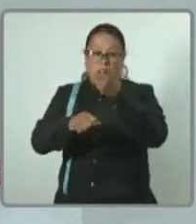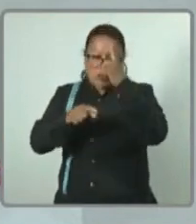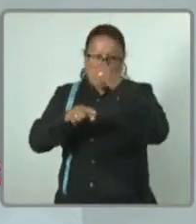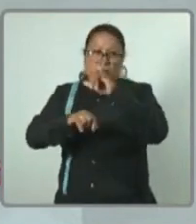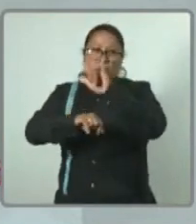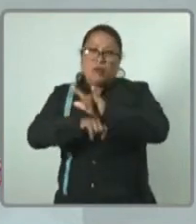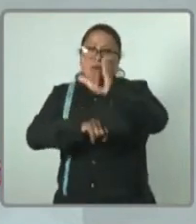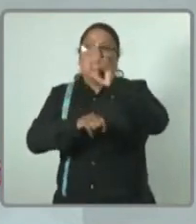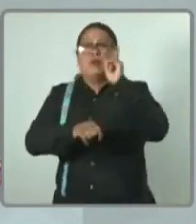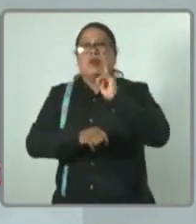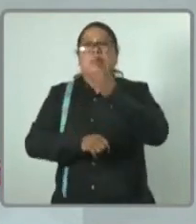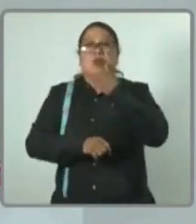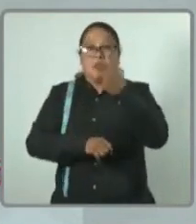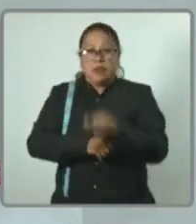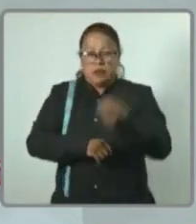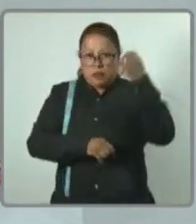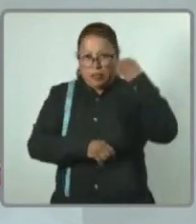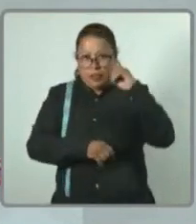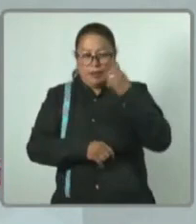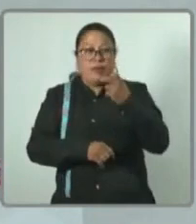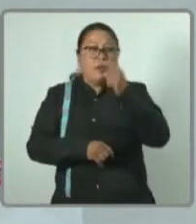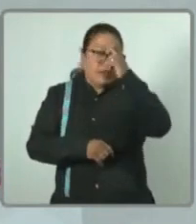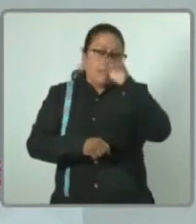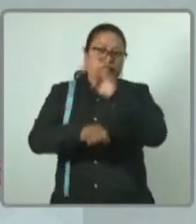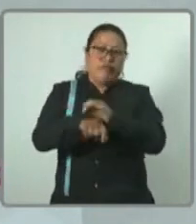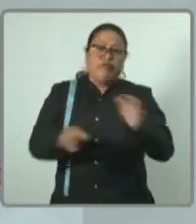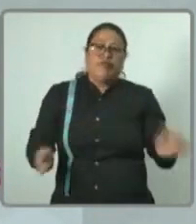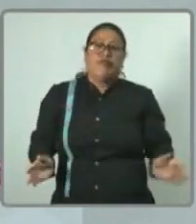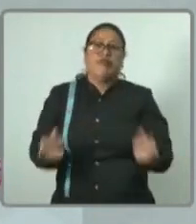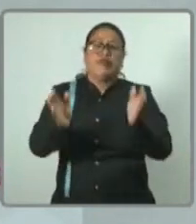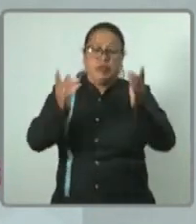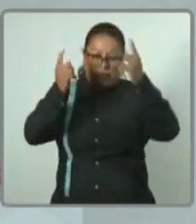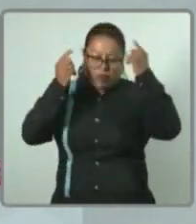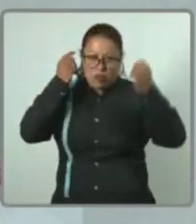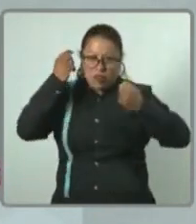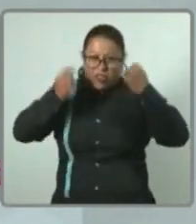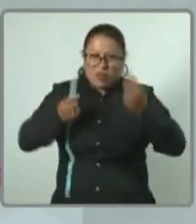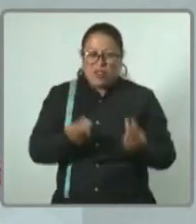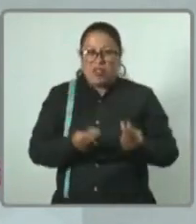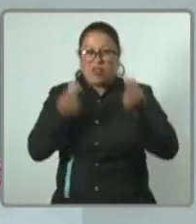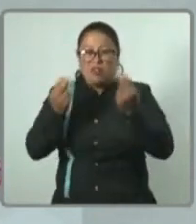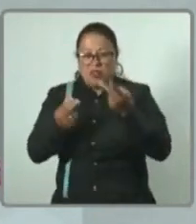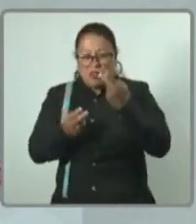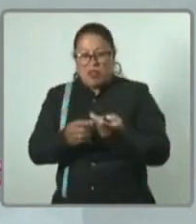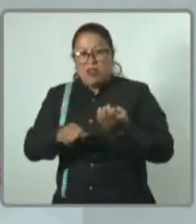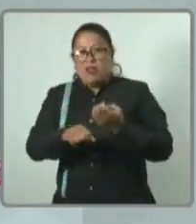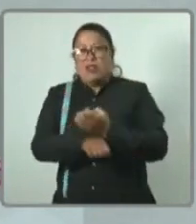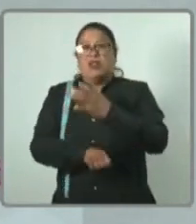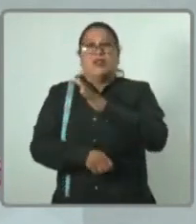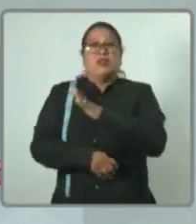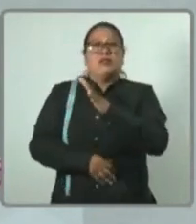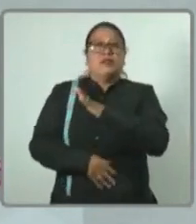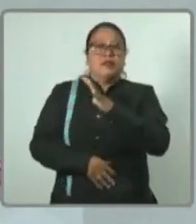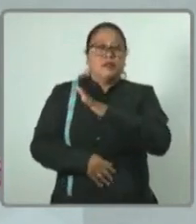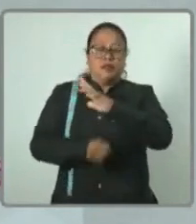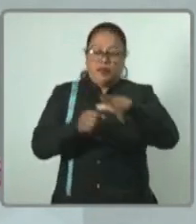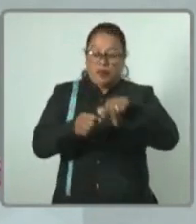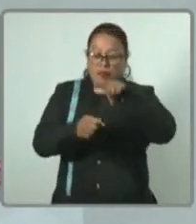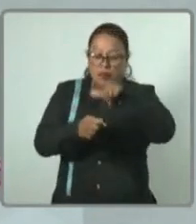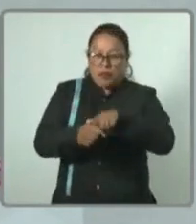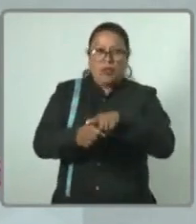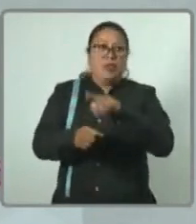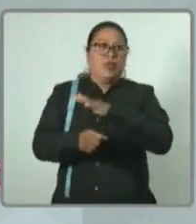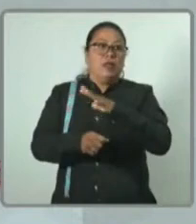y los oaxaqueños, sino que también promueve el turismo y el comercio de un Estado con atractivos naturales,